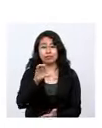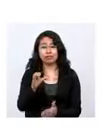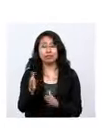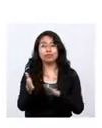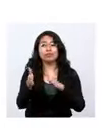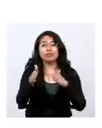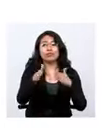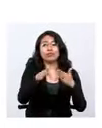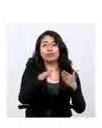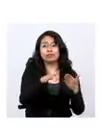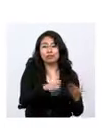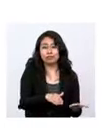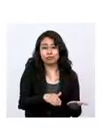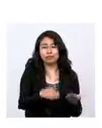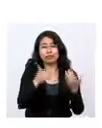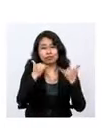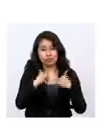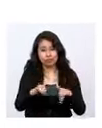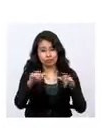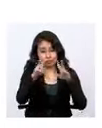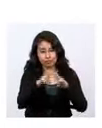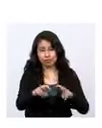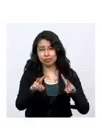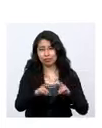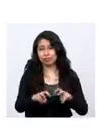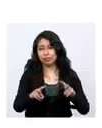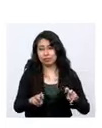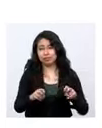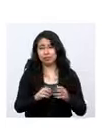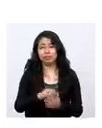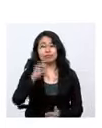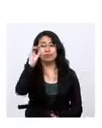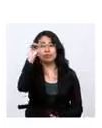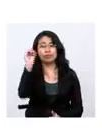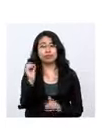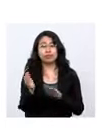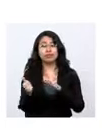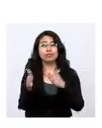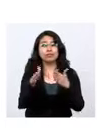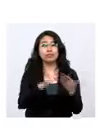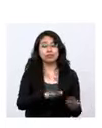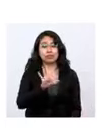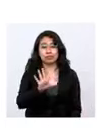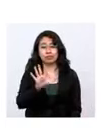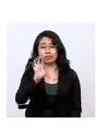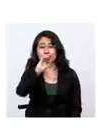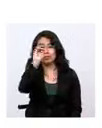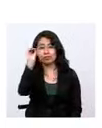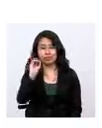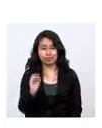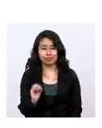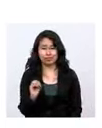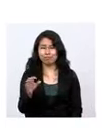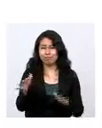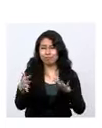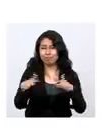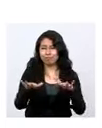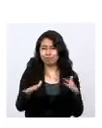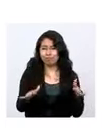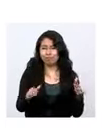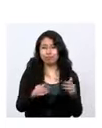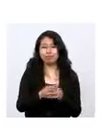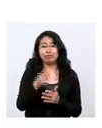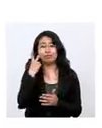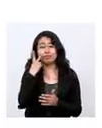que todavía los estamos investigando. Entonces, la tasa de letalidad nacional es de 5%, aproximadamente. Se